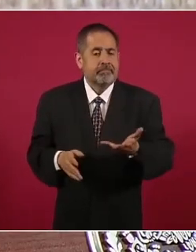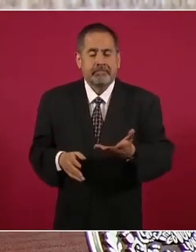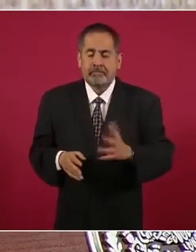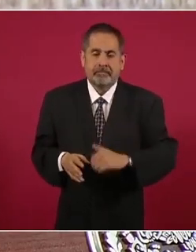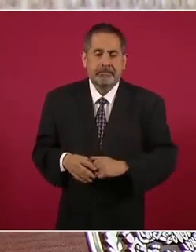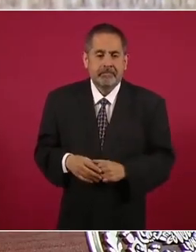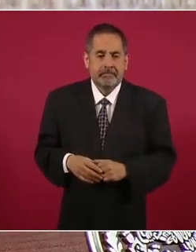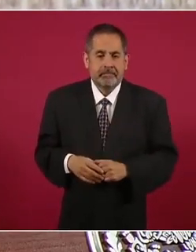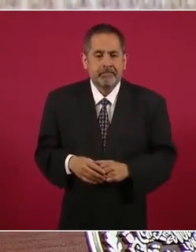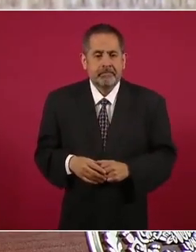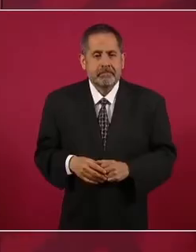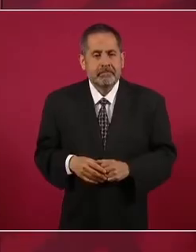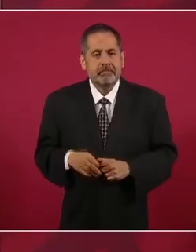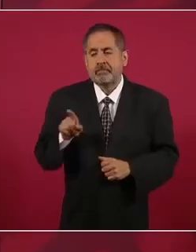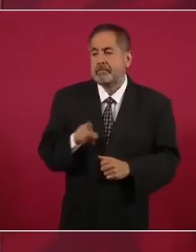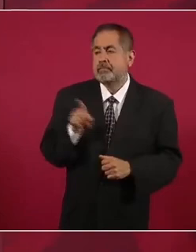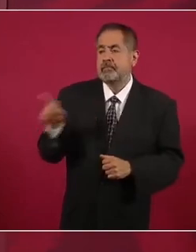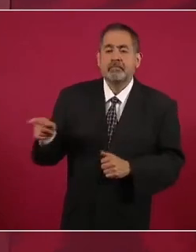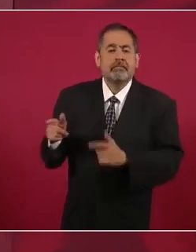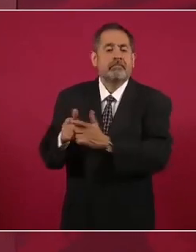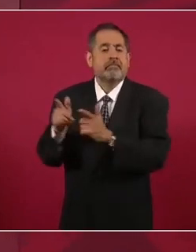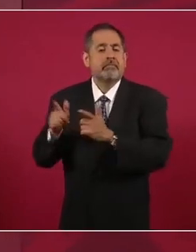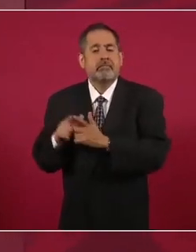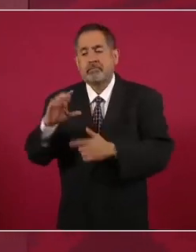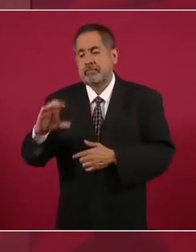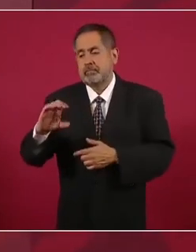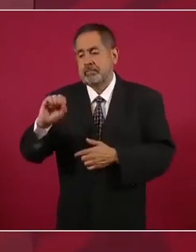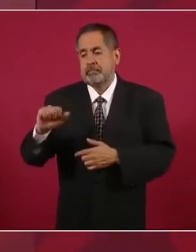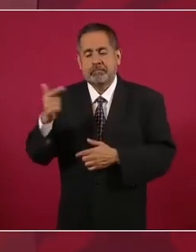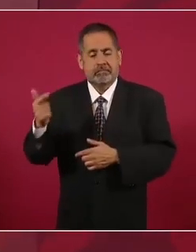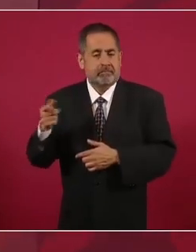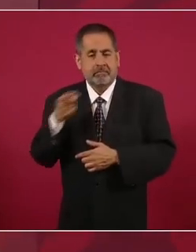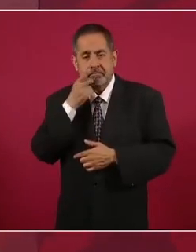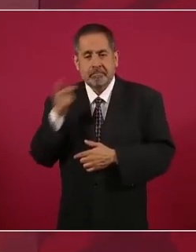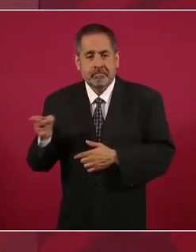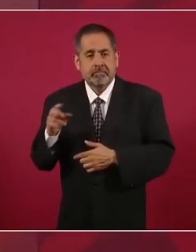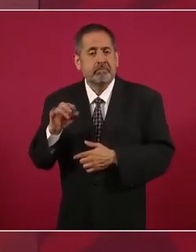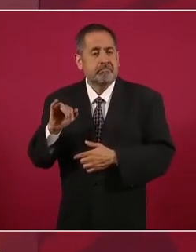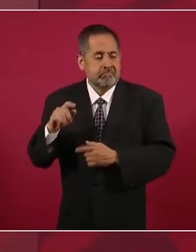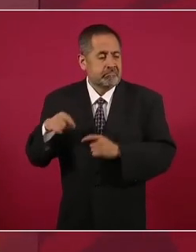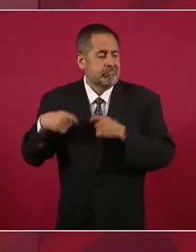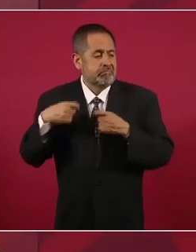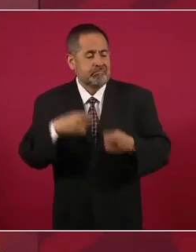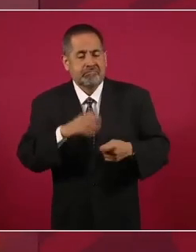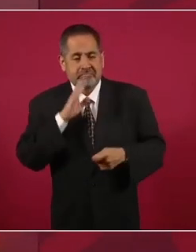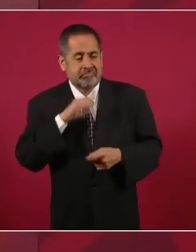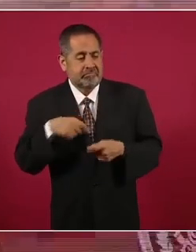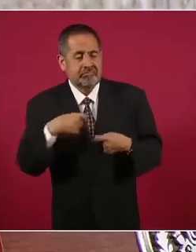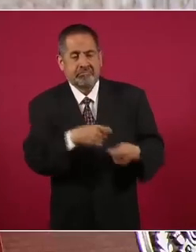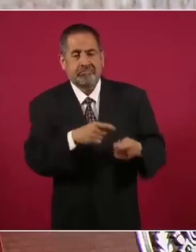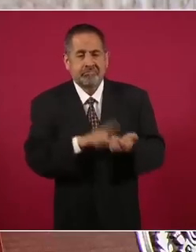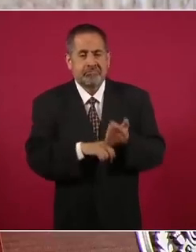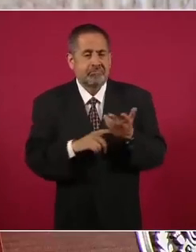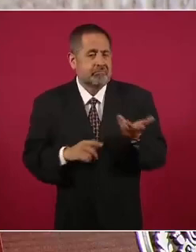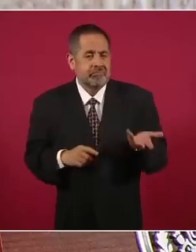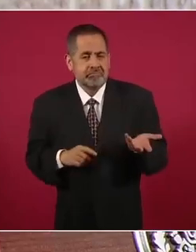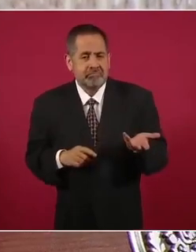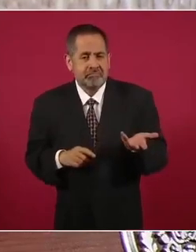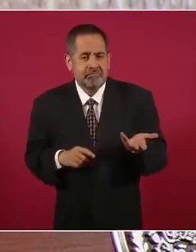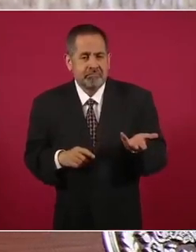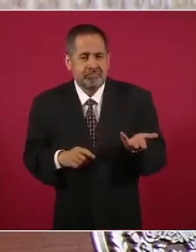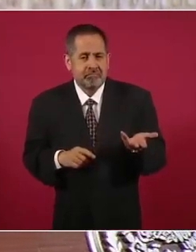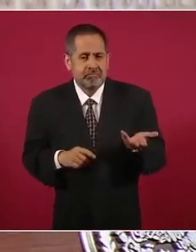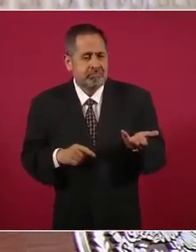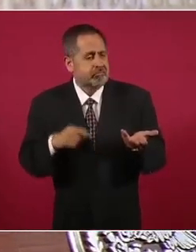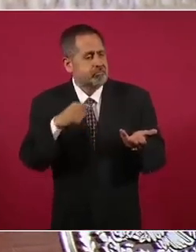los salinistas dicen sí, te la dejamos prendida de alfileres, pero tú le